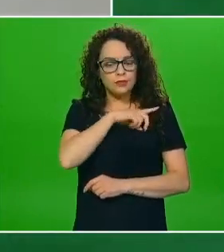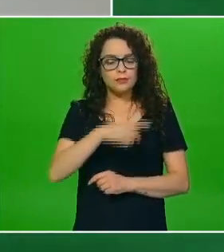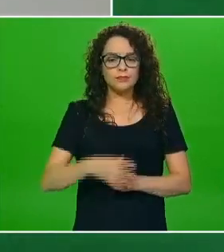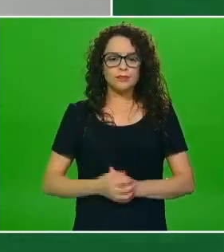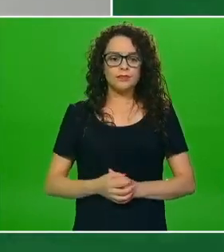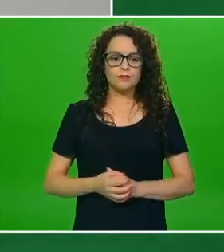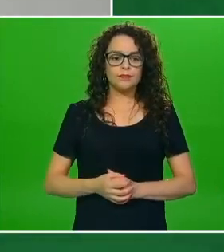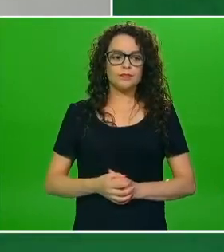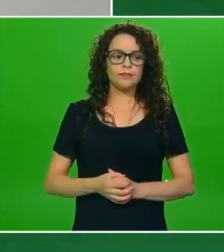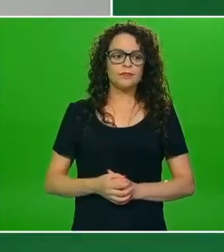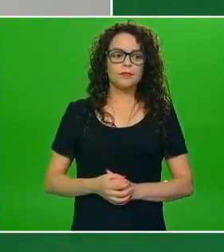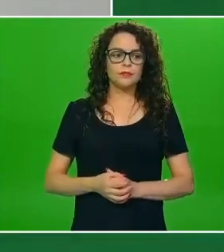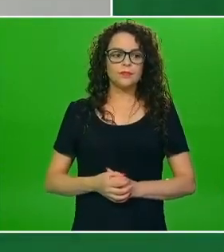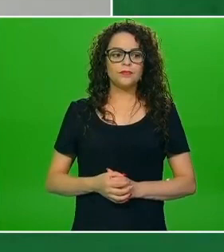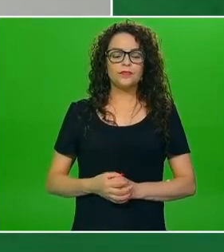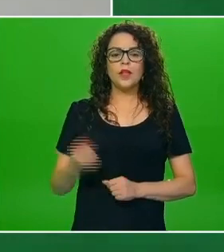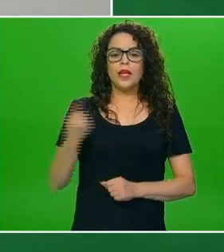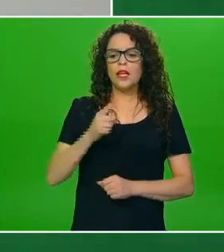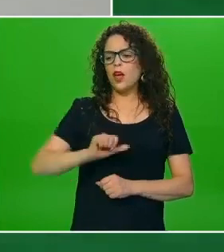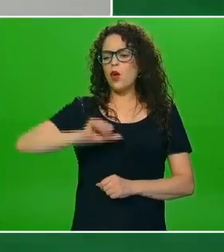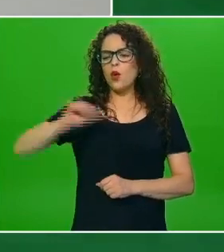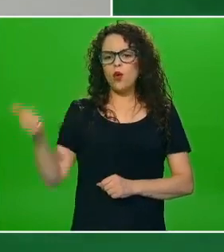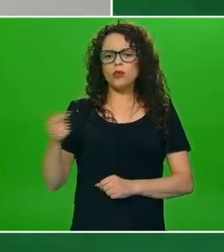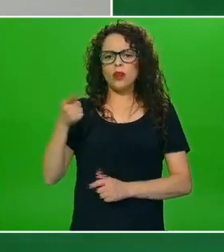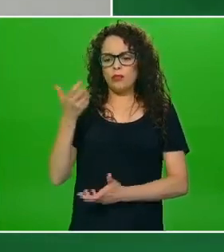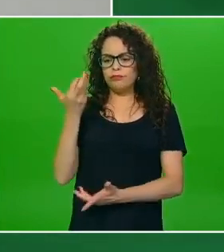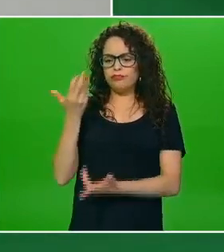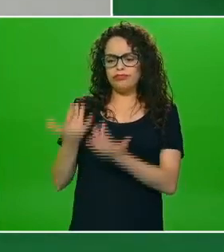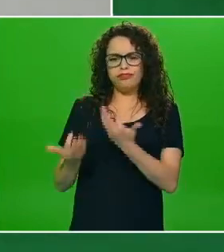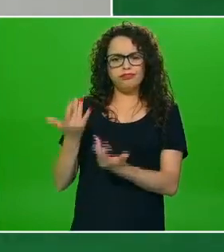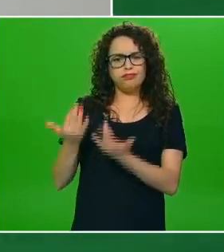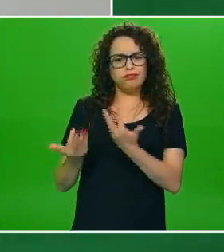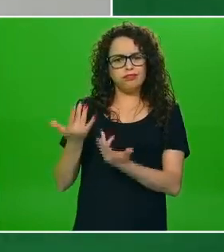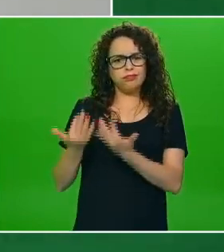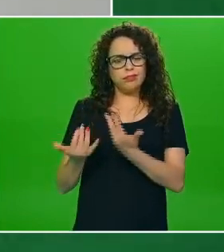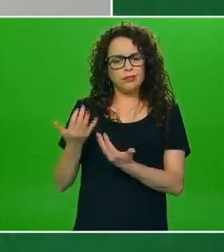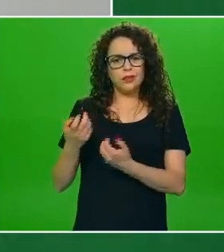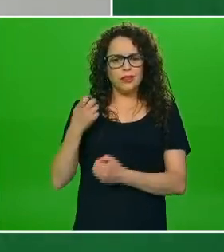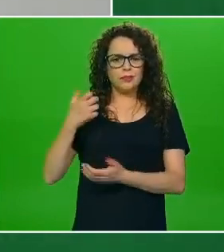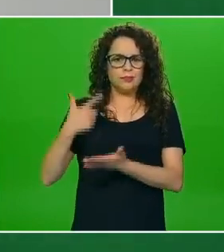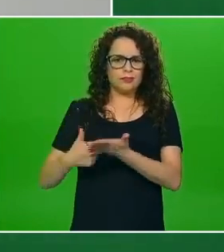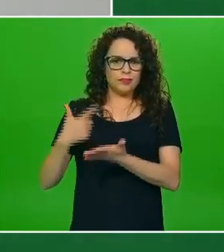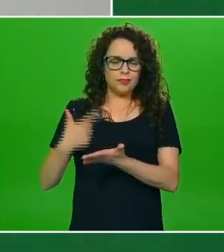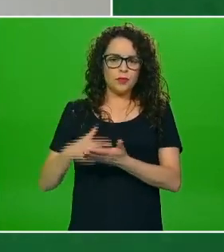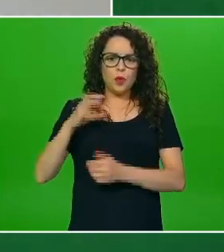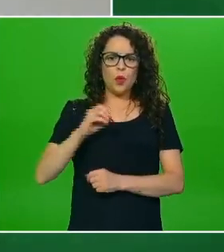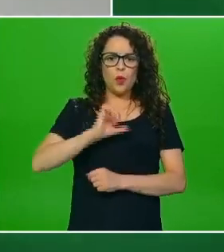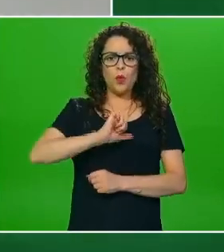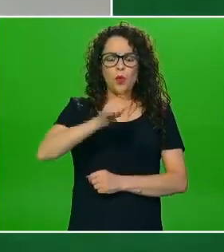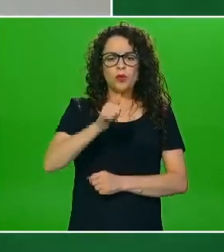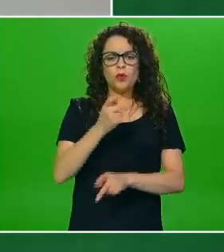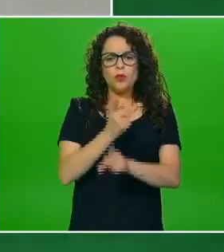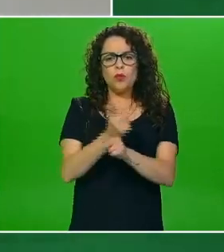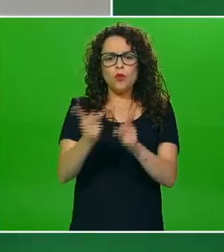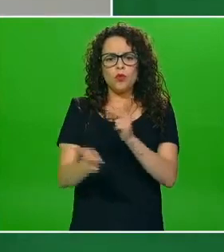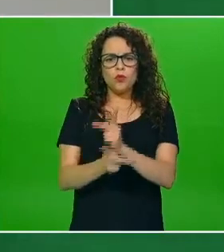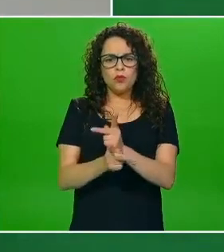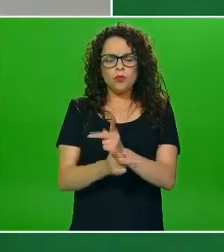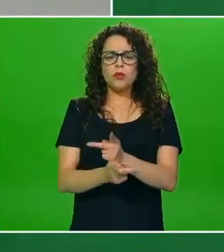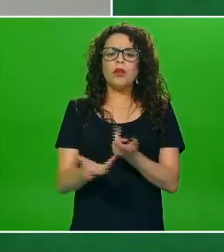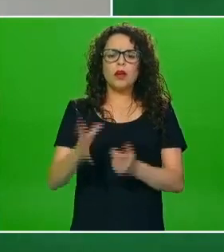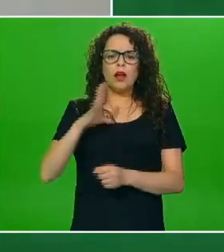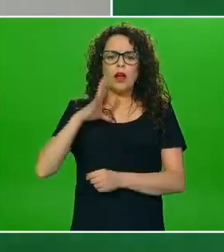de las grasas que se fríen a altas temperaturas o de las grasas saturadas de los productos muy